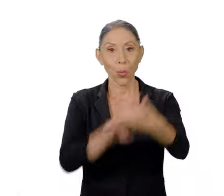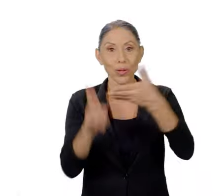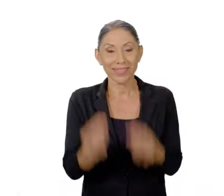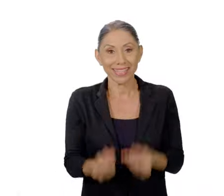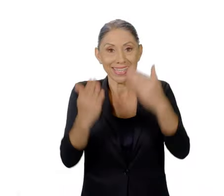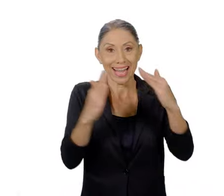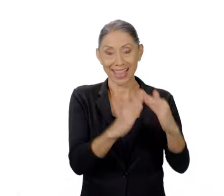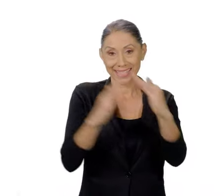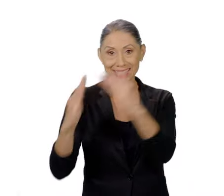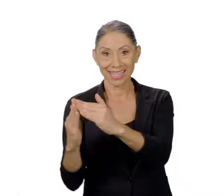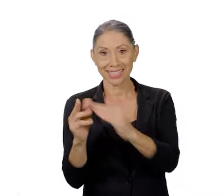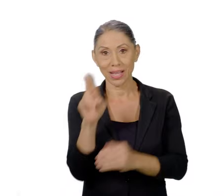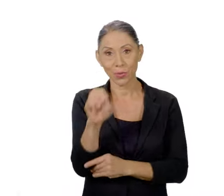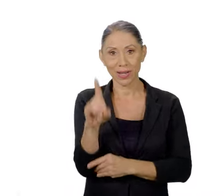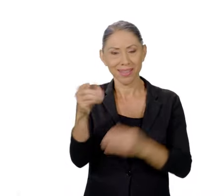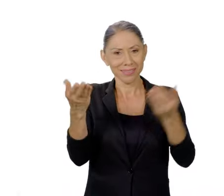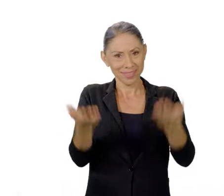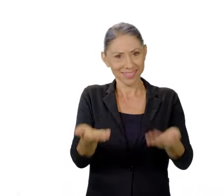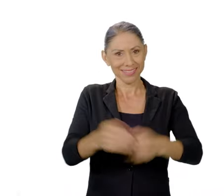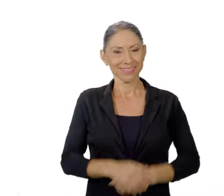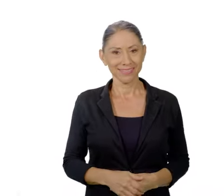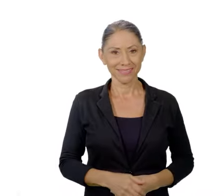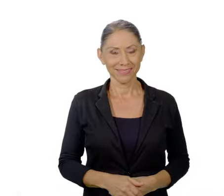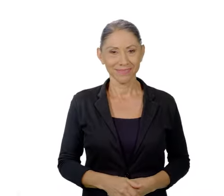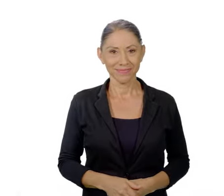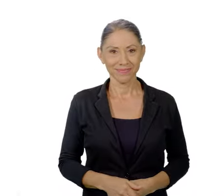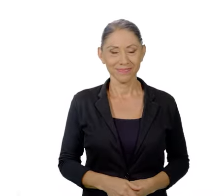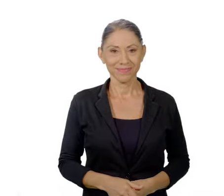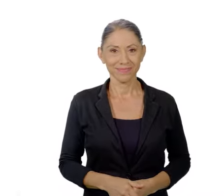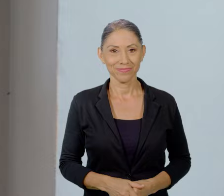La Universidad Estatal a Distancia, UNED, presenta